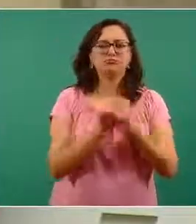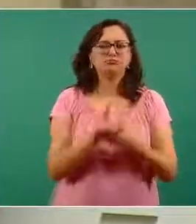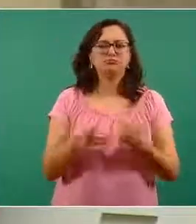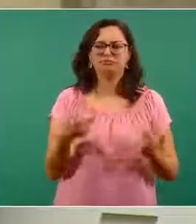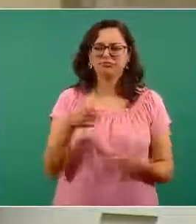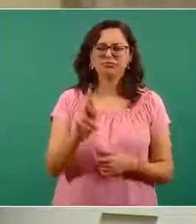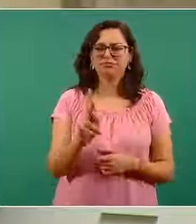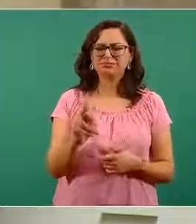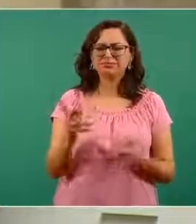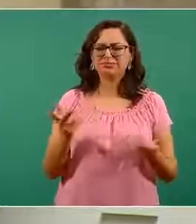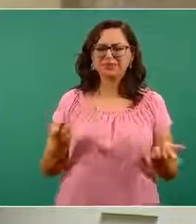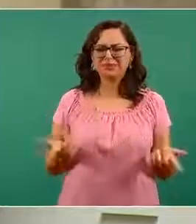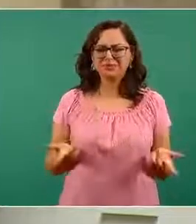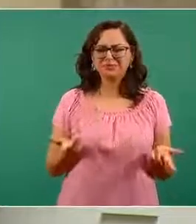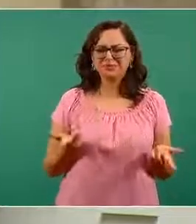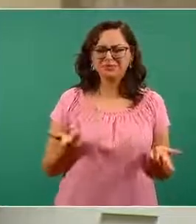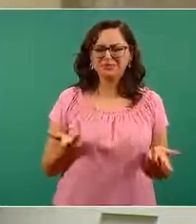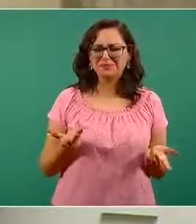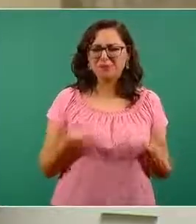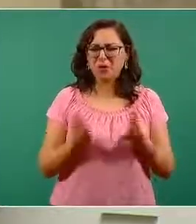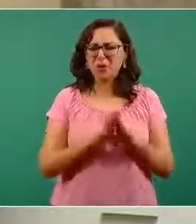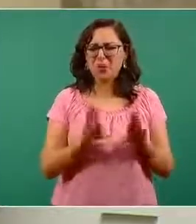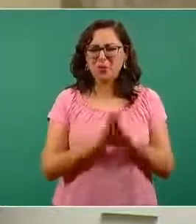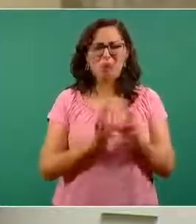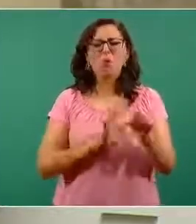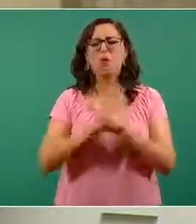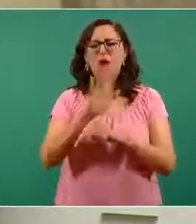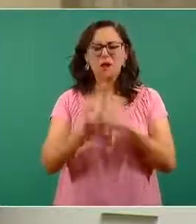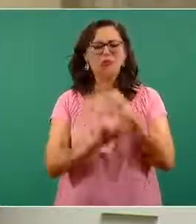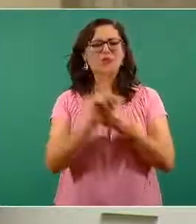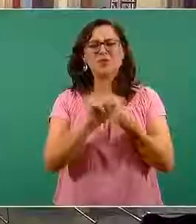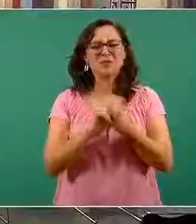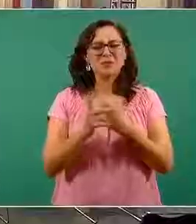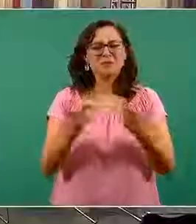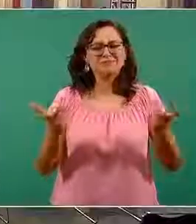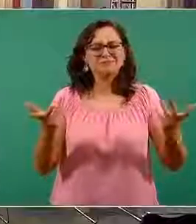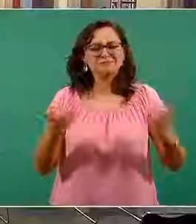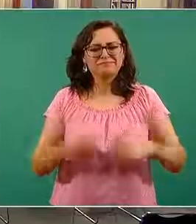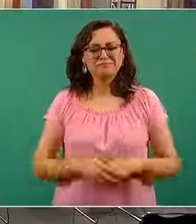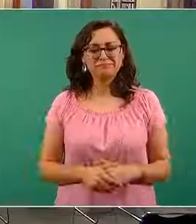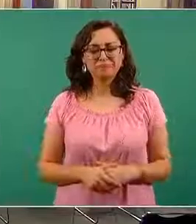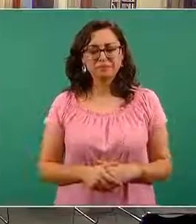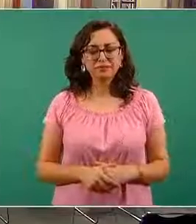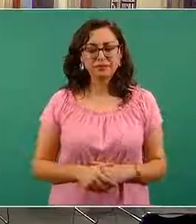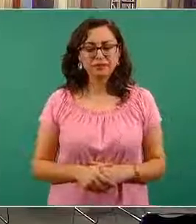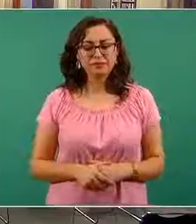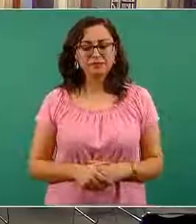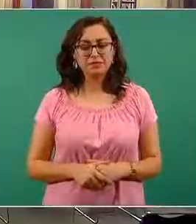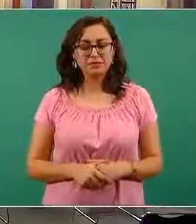comunicación de alguna manera no está llegando. ¿Qué sucedería? Claro, Miguel, mira,